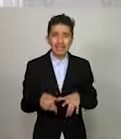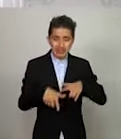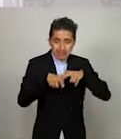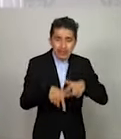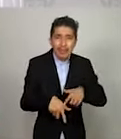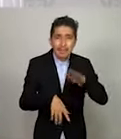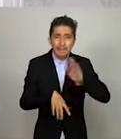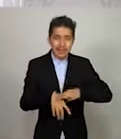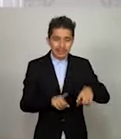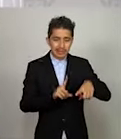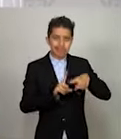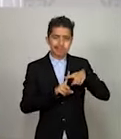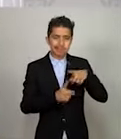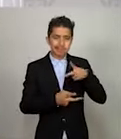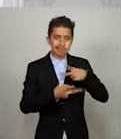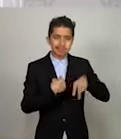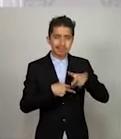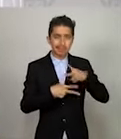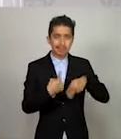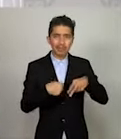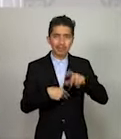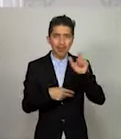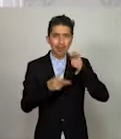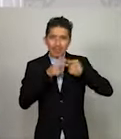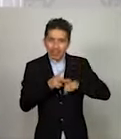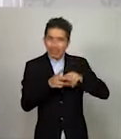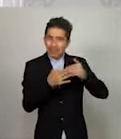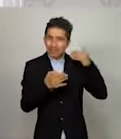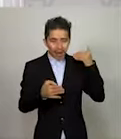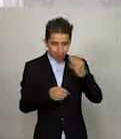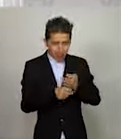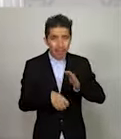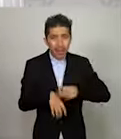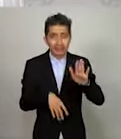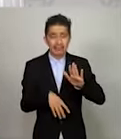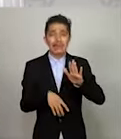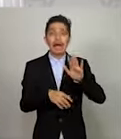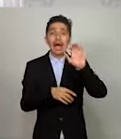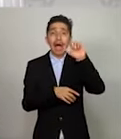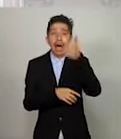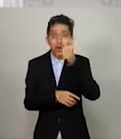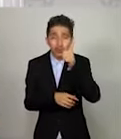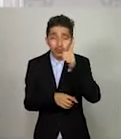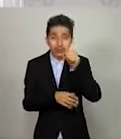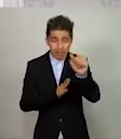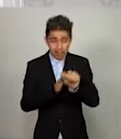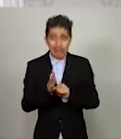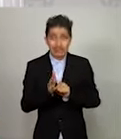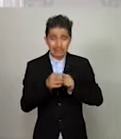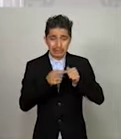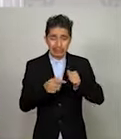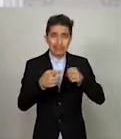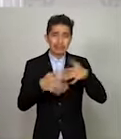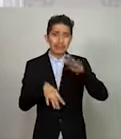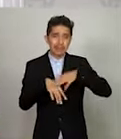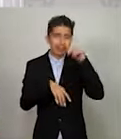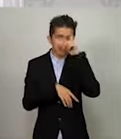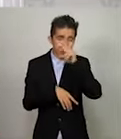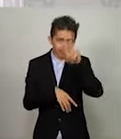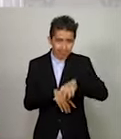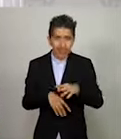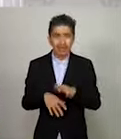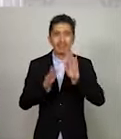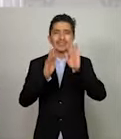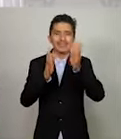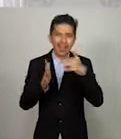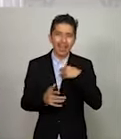sigue más activo que desde el inicio. Agosto ha sido un mes muy complicado. Como